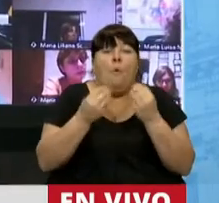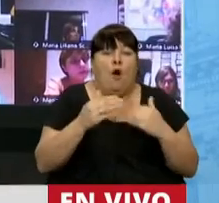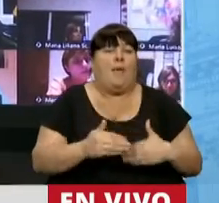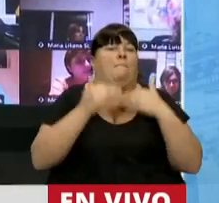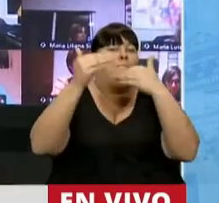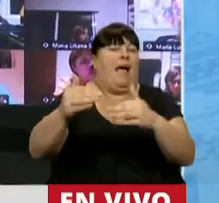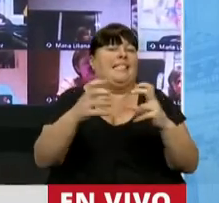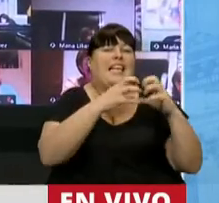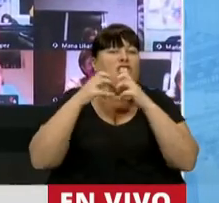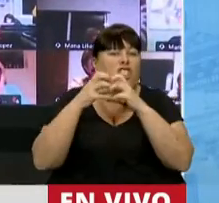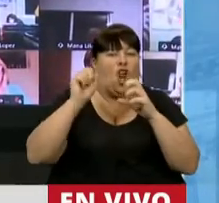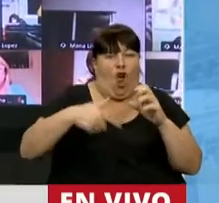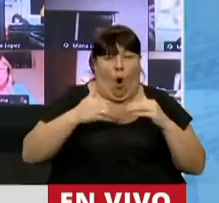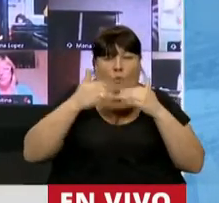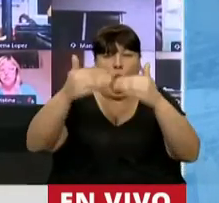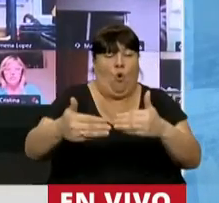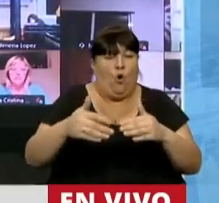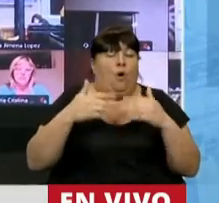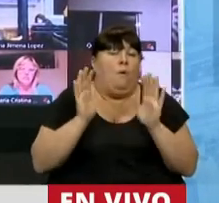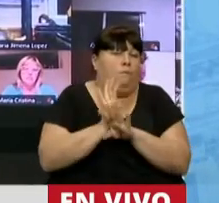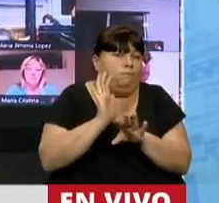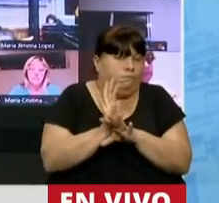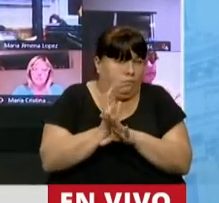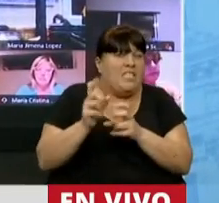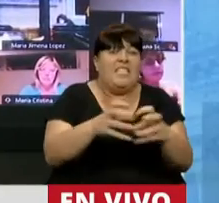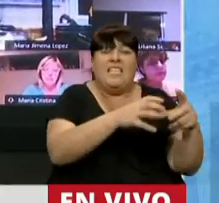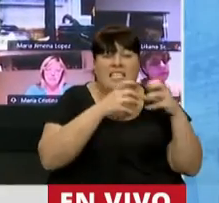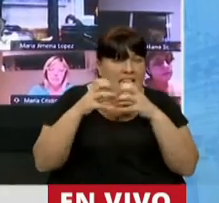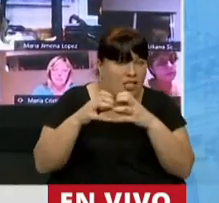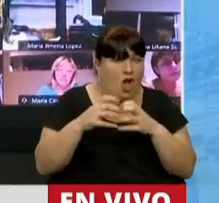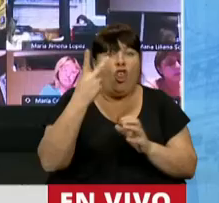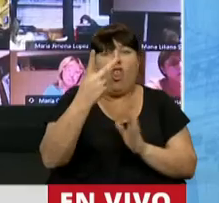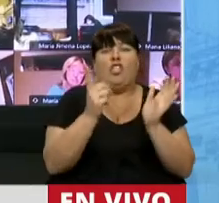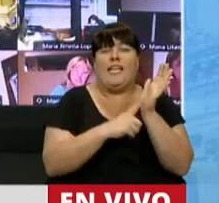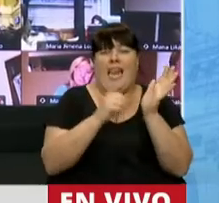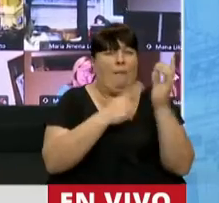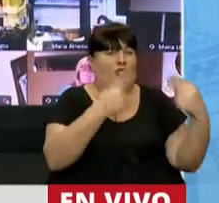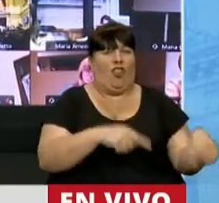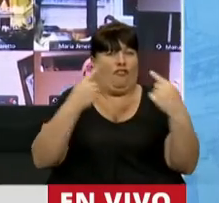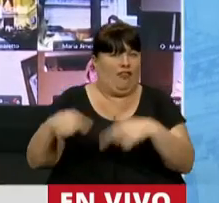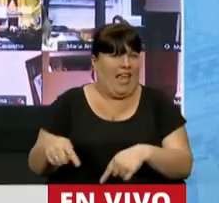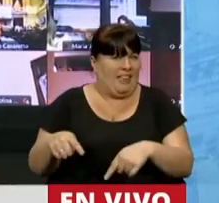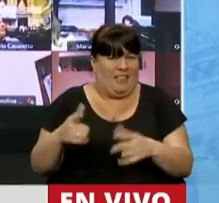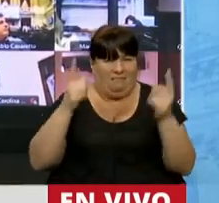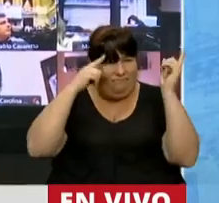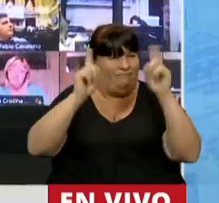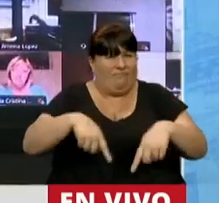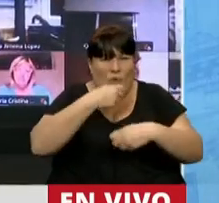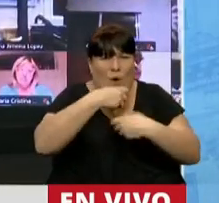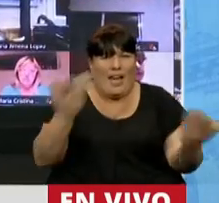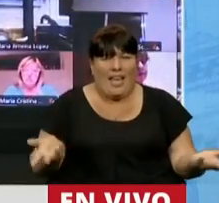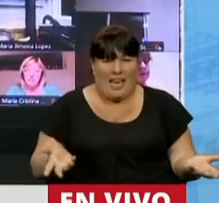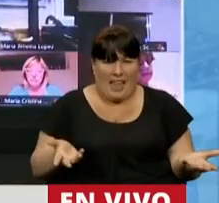prorrogó las sesiones ordinarias estaríamos sesionando con dos reglamentos distintos que es un sinsentido.